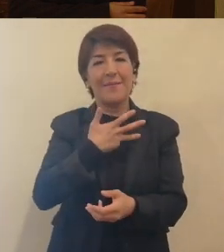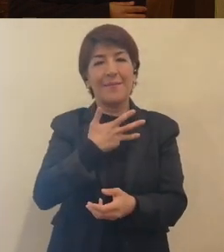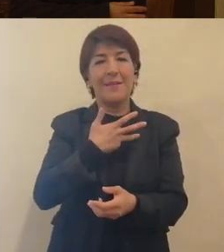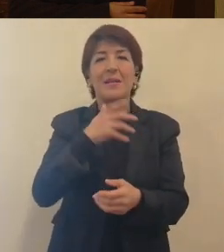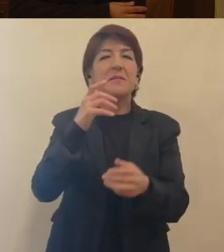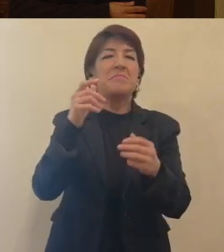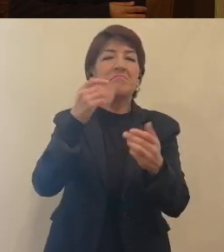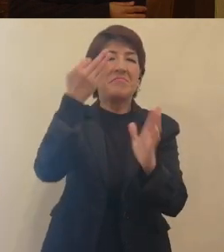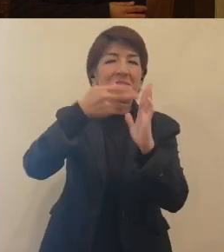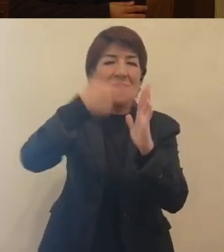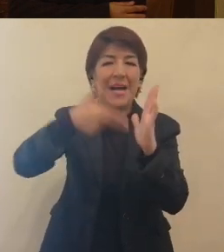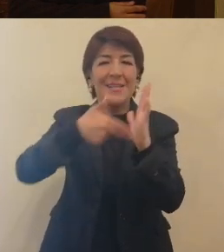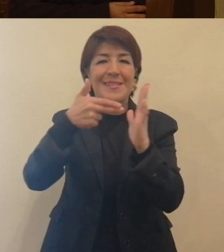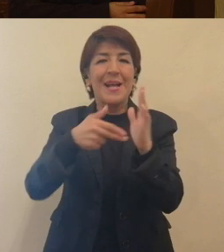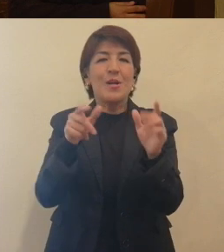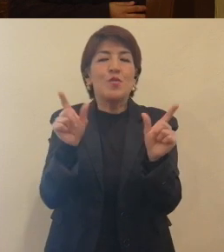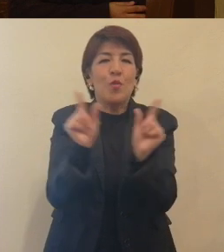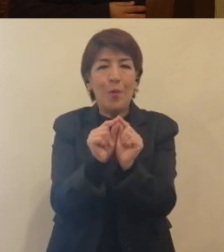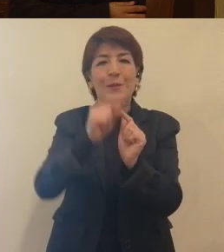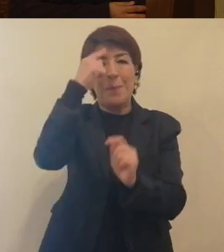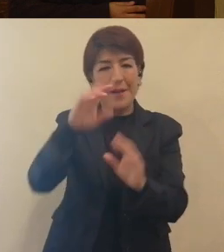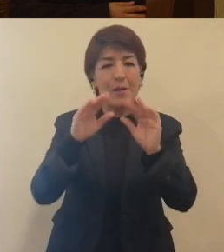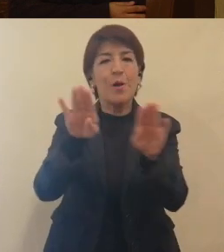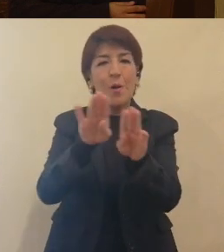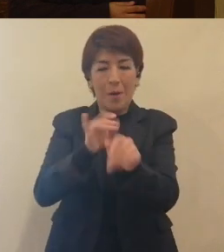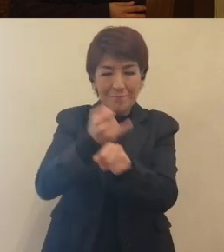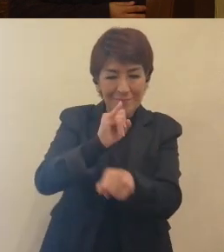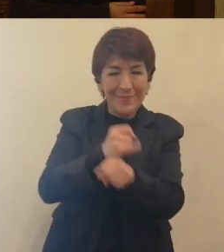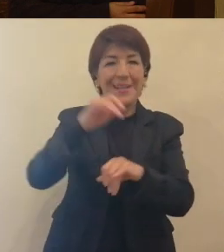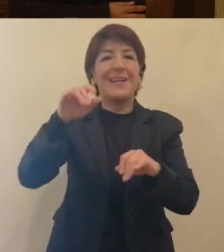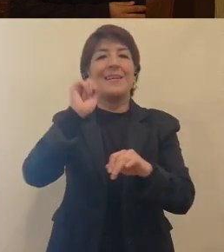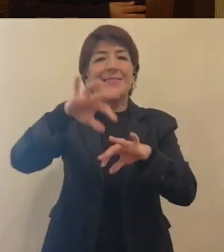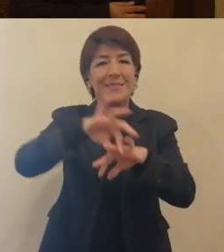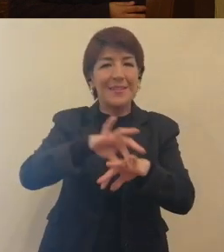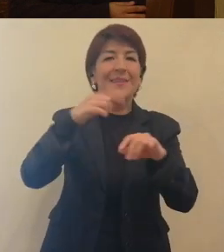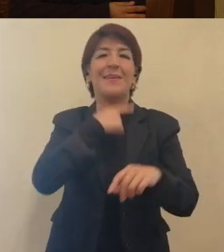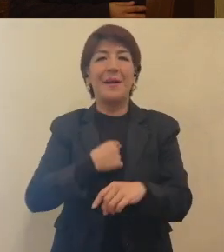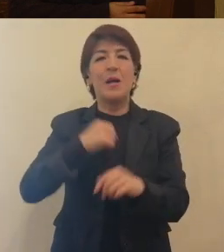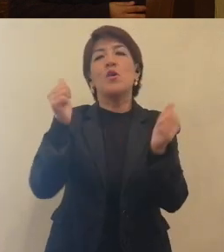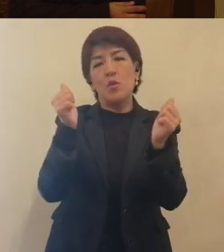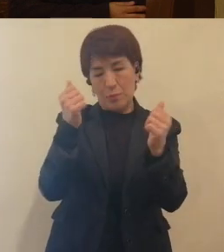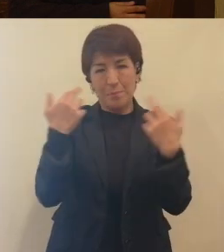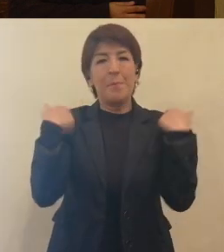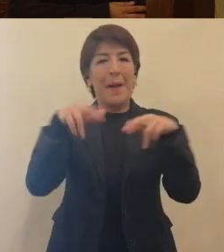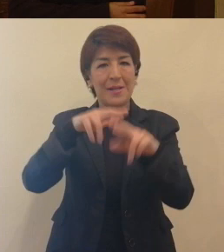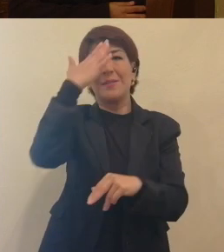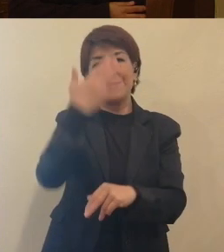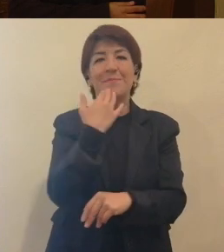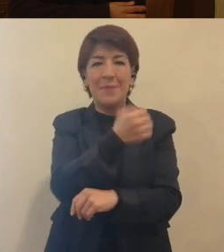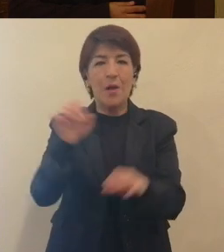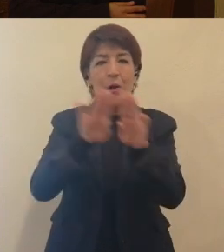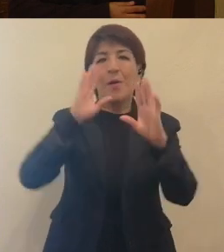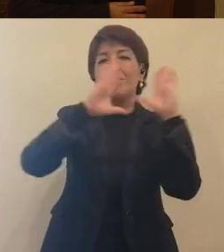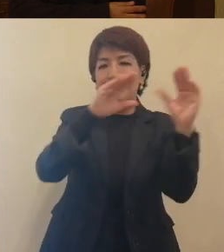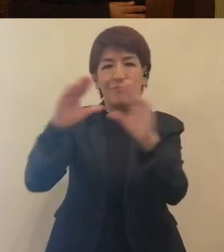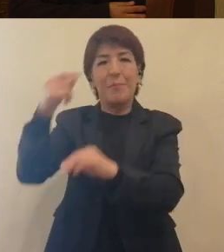un mini taller de, igual, piezas de joyería con arcilla, impartido también por diseñadoras de artista,